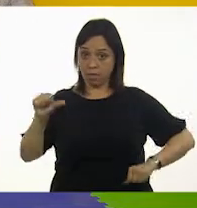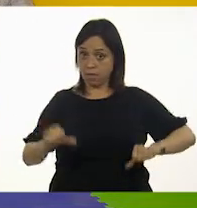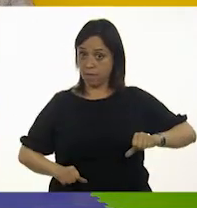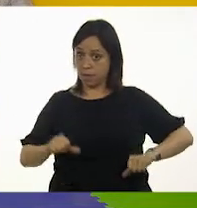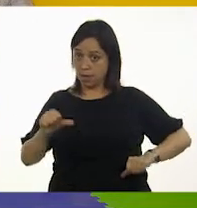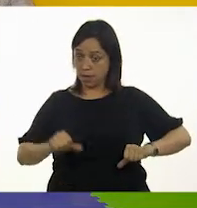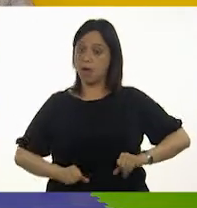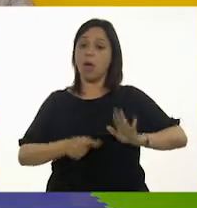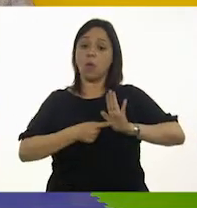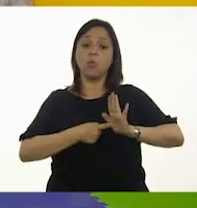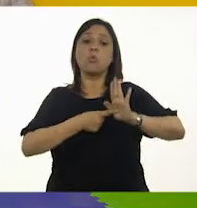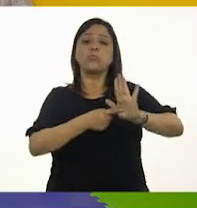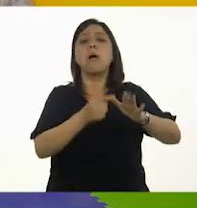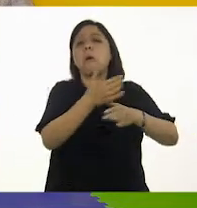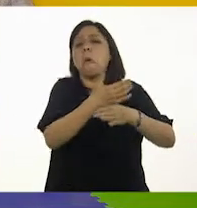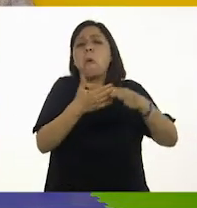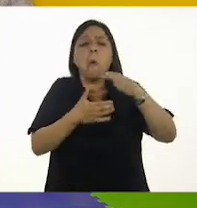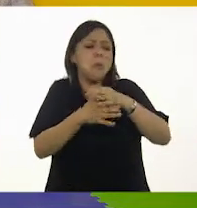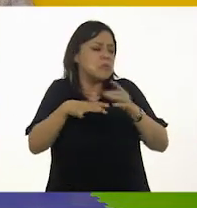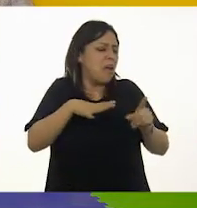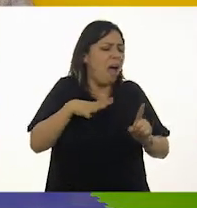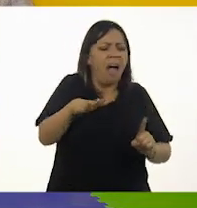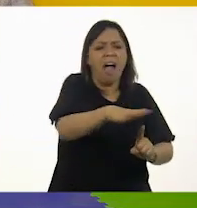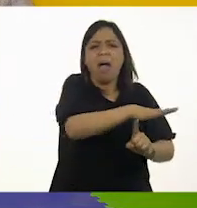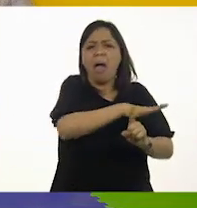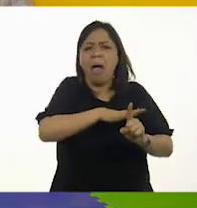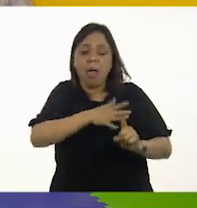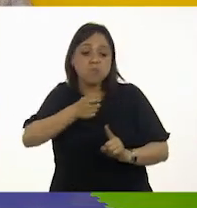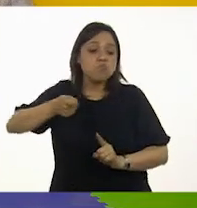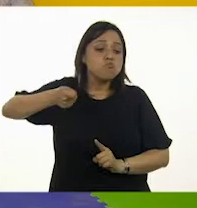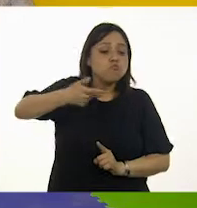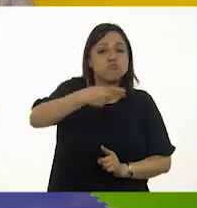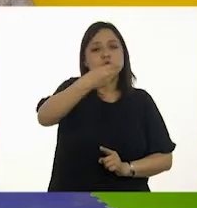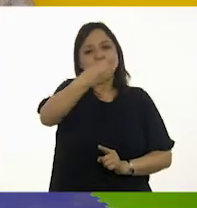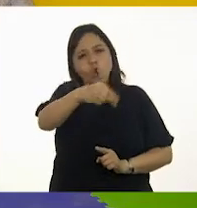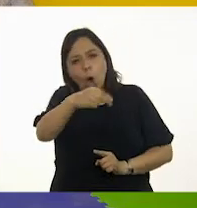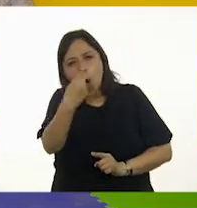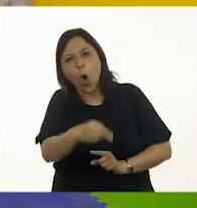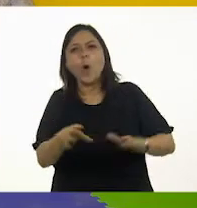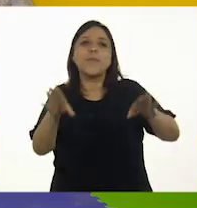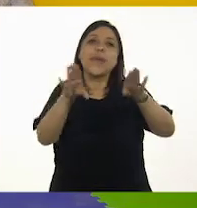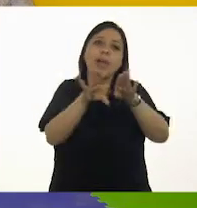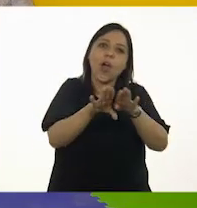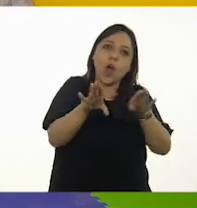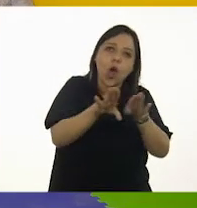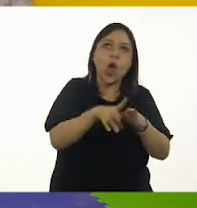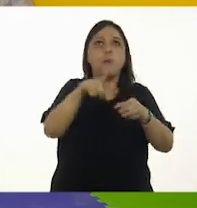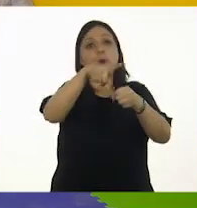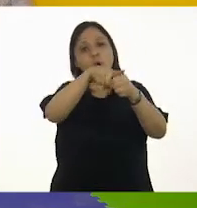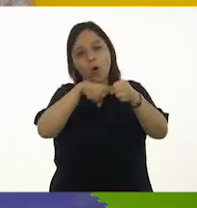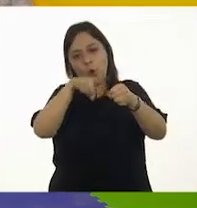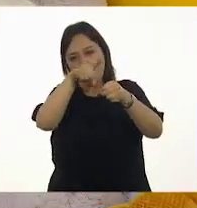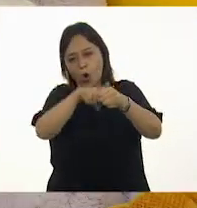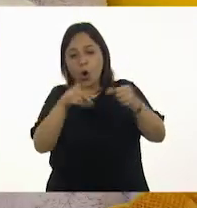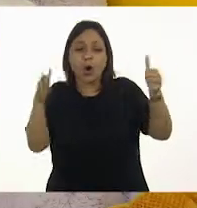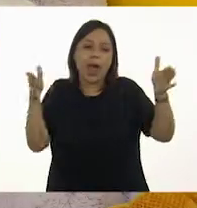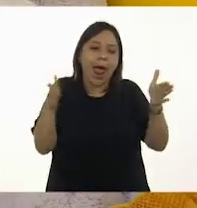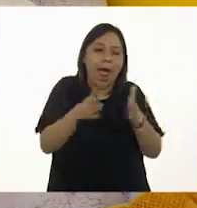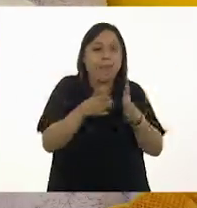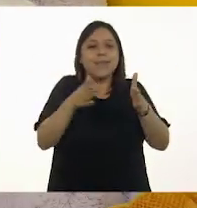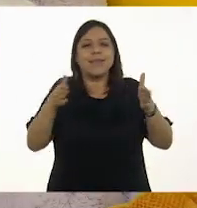con los objetos que tengas al alcance y así nombrarlos. Mencionar sus características como el color, tamaño o textura.